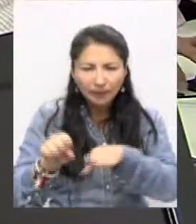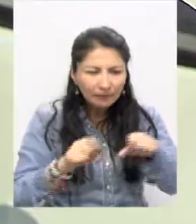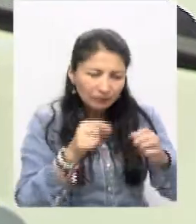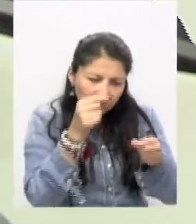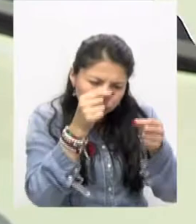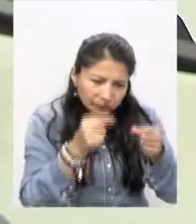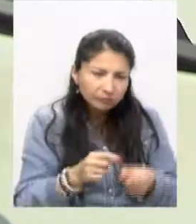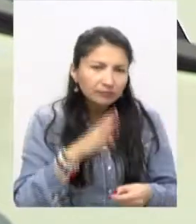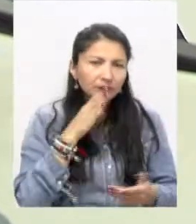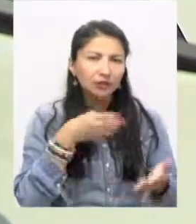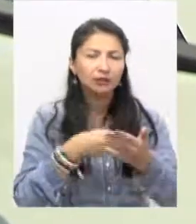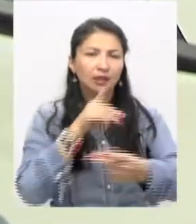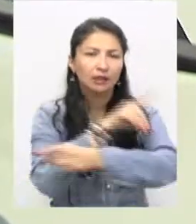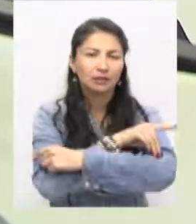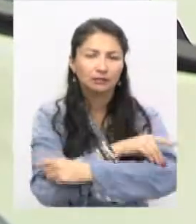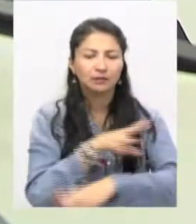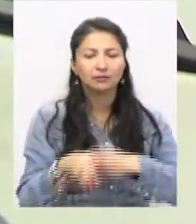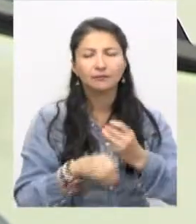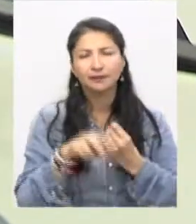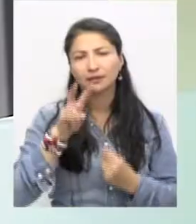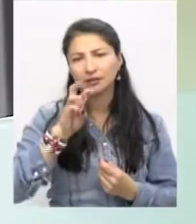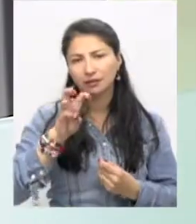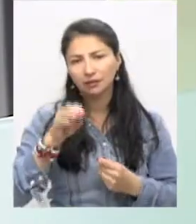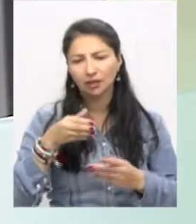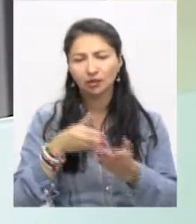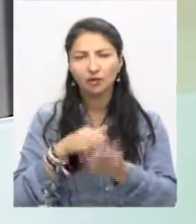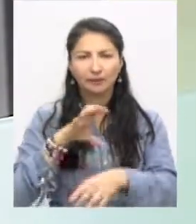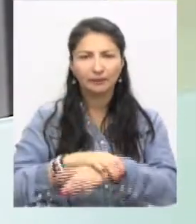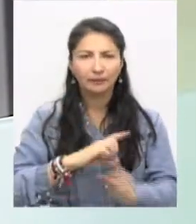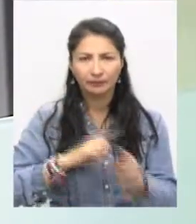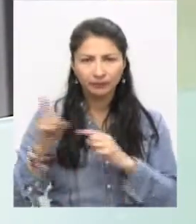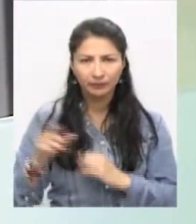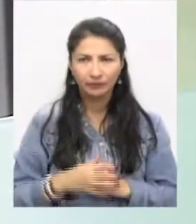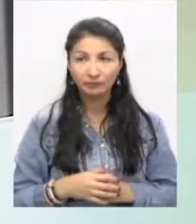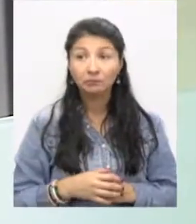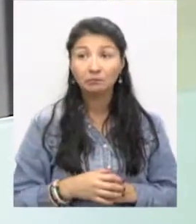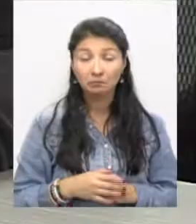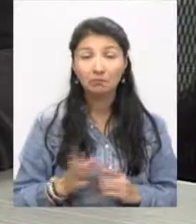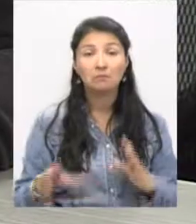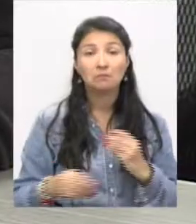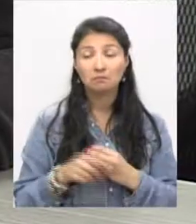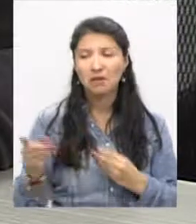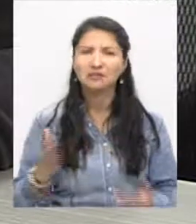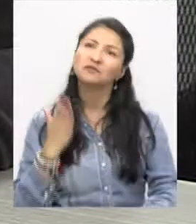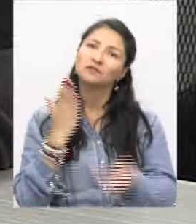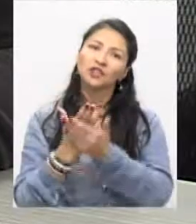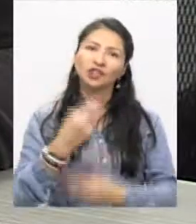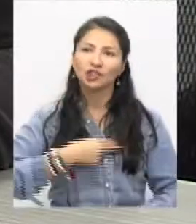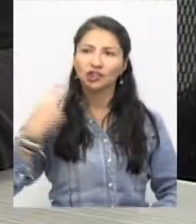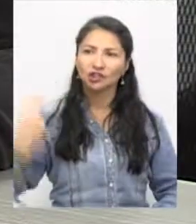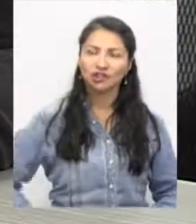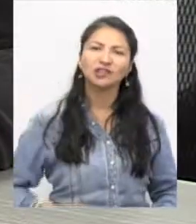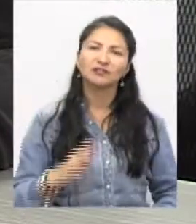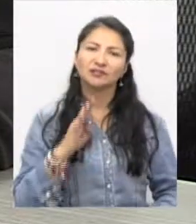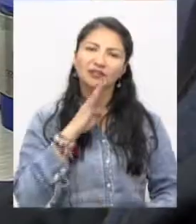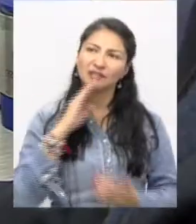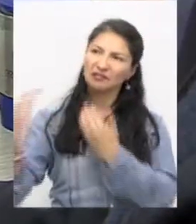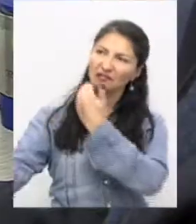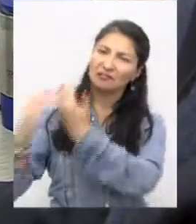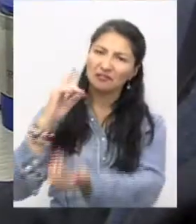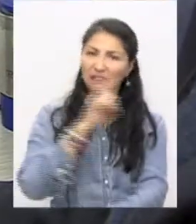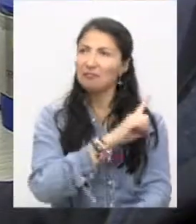hallazgos con connotación disciplinaria y 78 con incidencia penal. Córdoba Larrarte también visitó China,